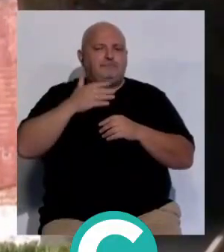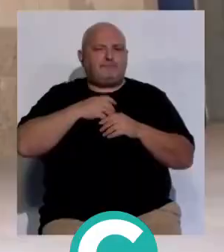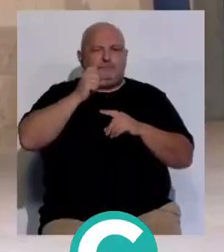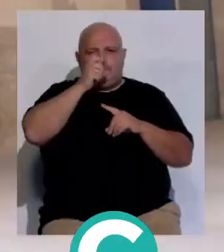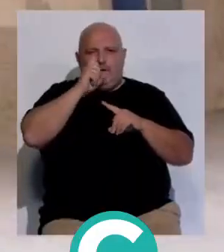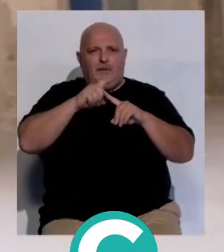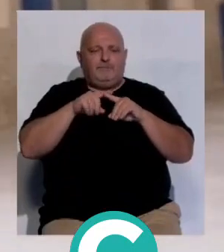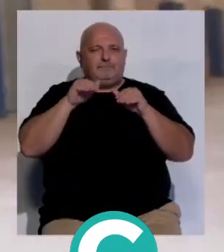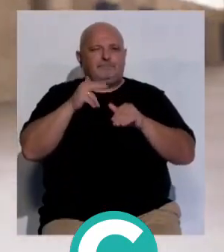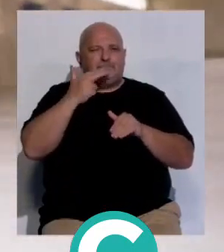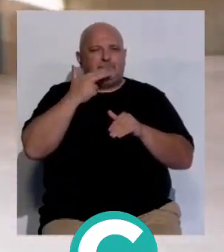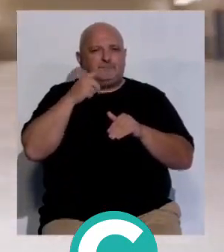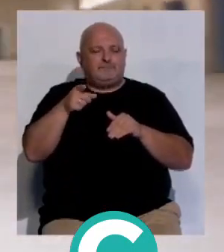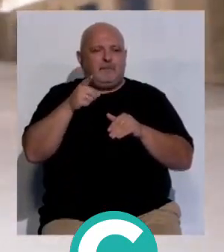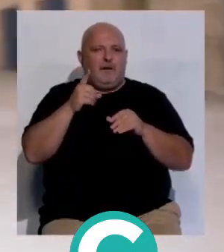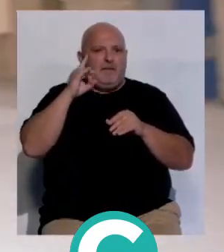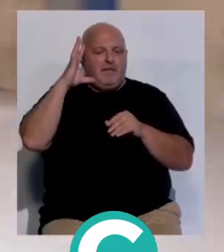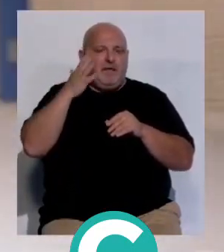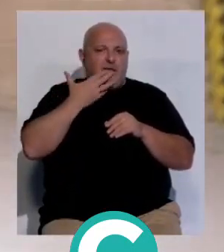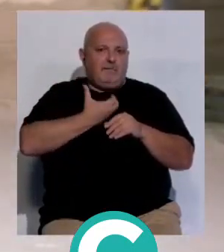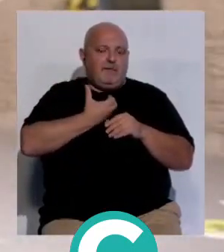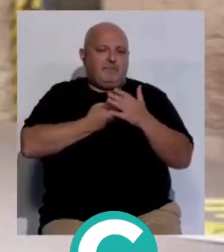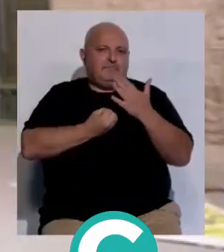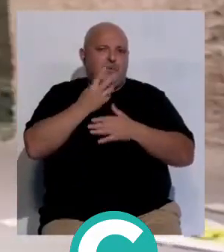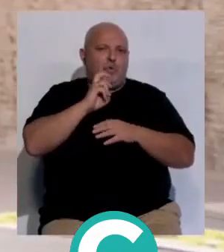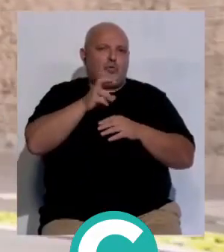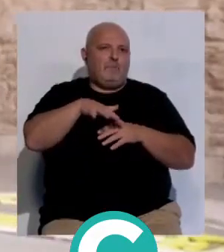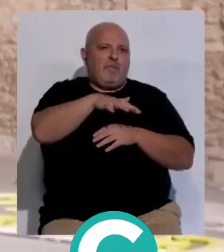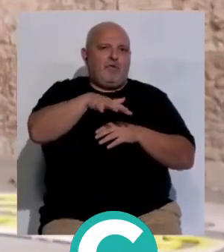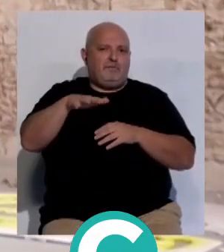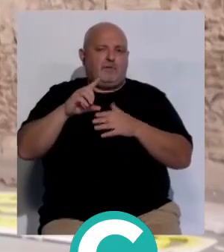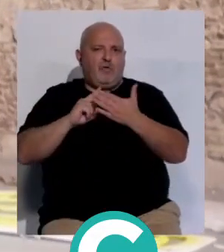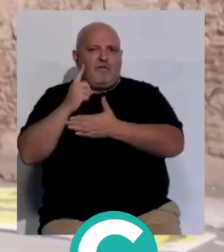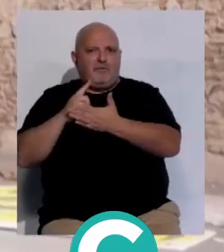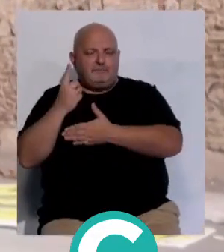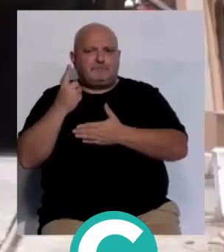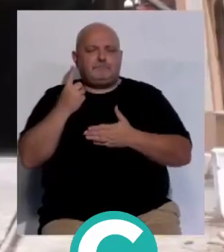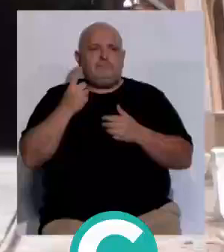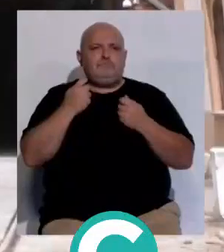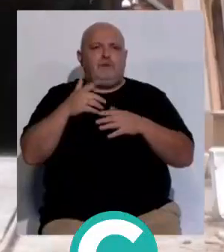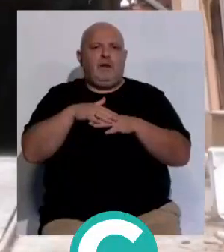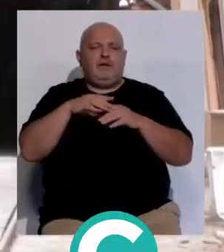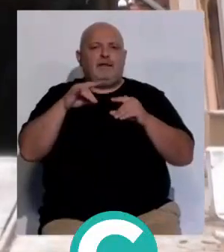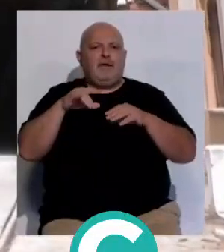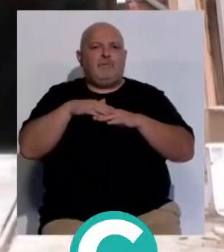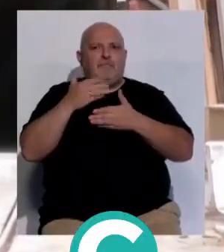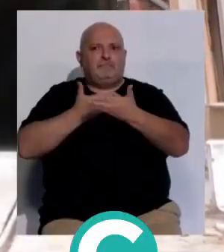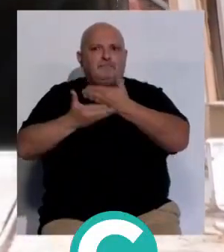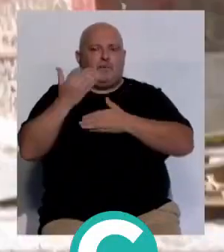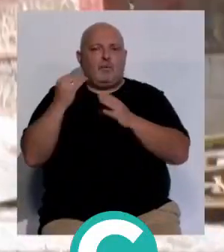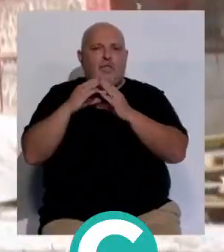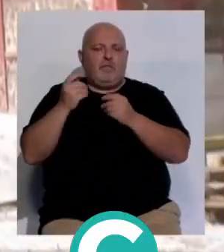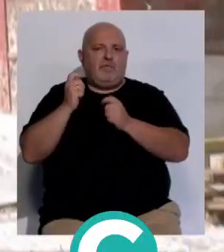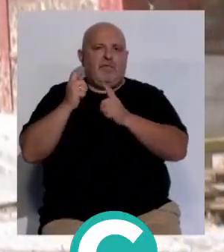antiguos depósitos de tabaco tanto en la iniciativa municipal para la creación de nuevos espacios de innovación como en la cesión de terrenos y la colaboración con la